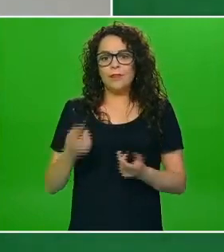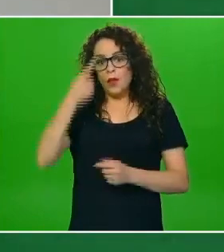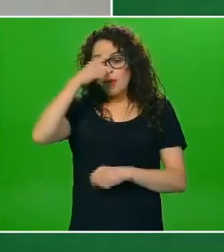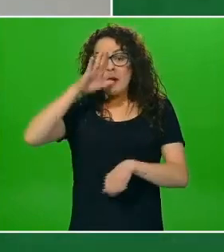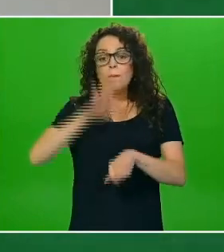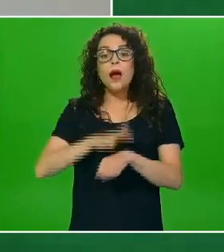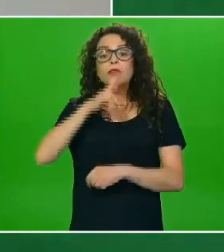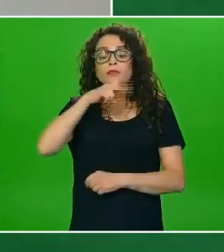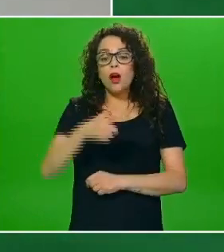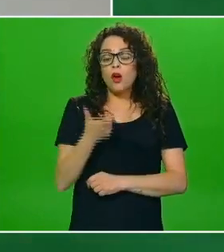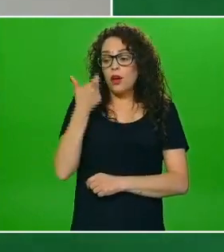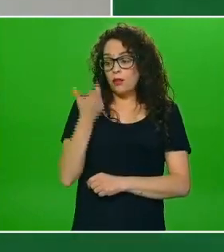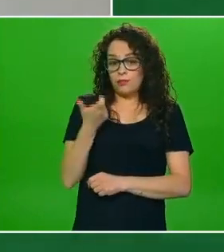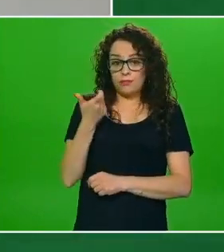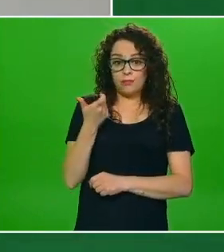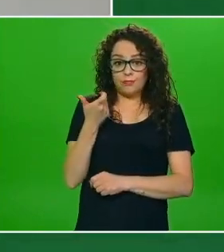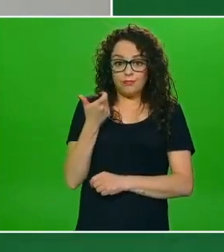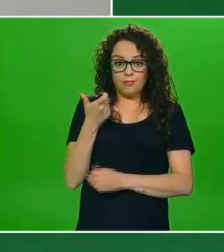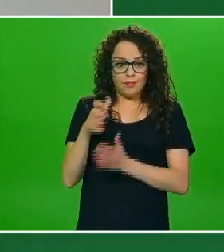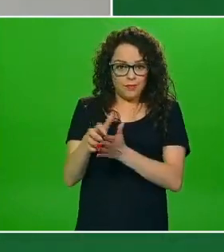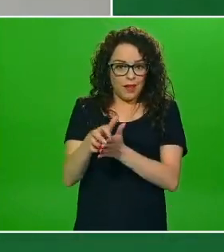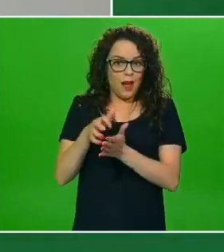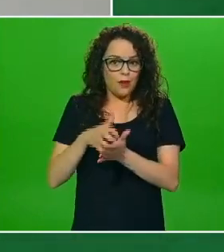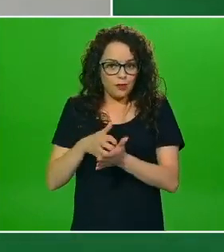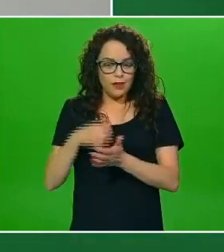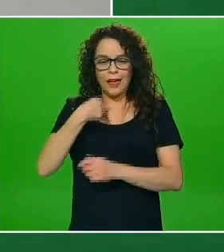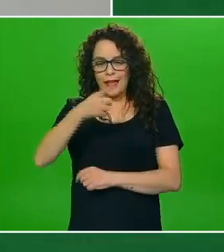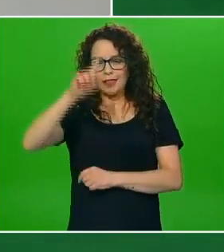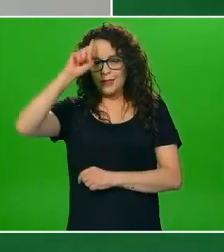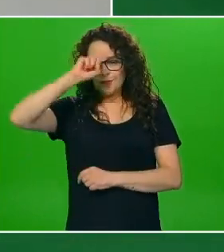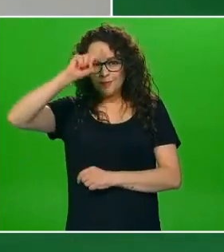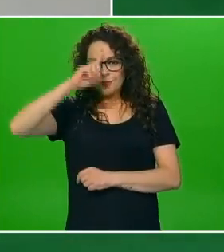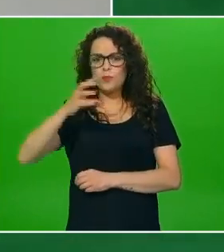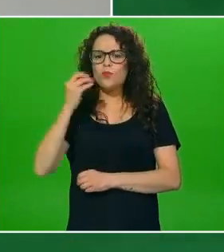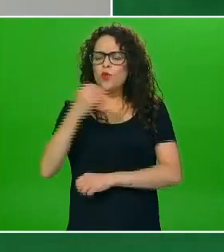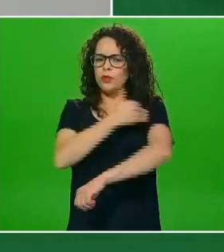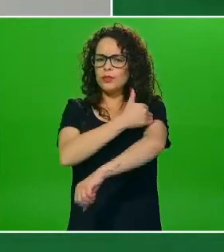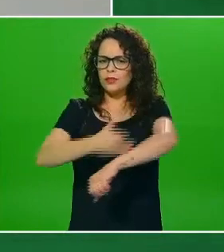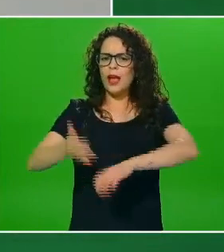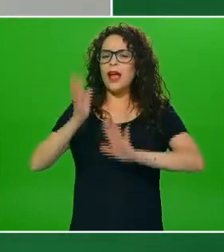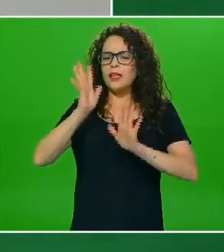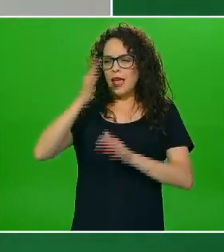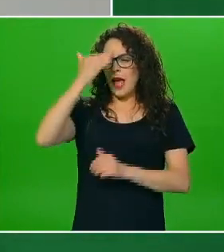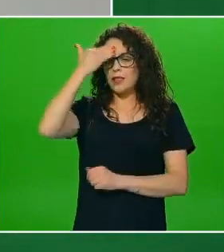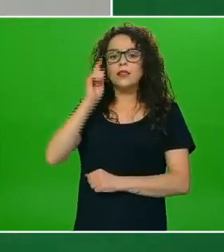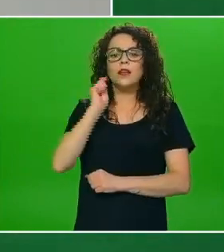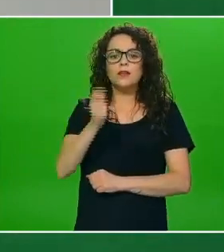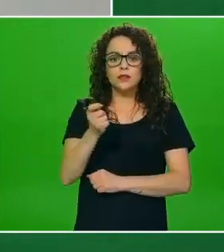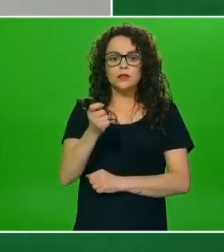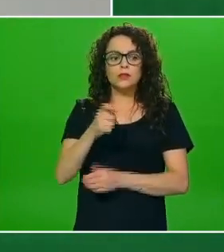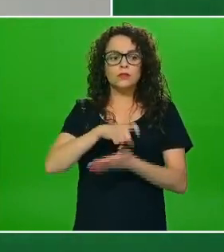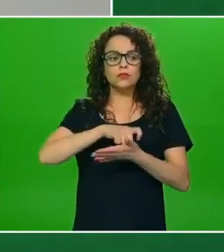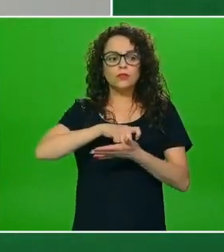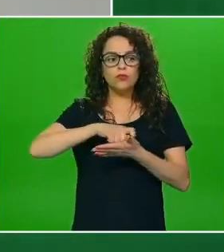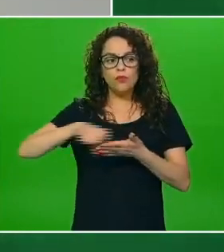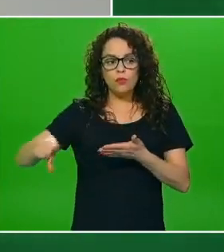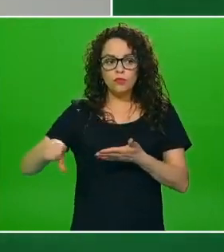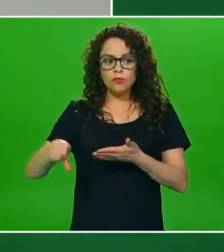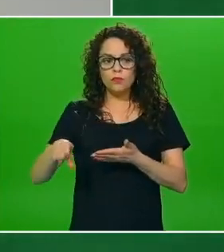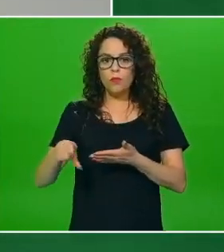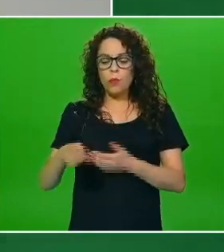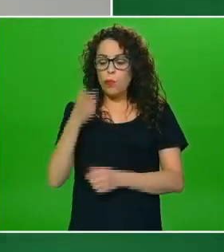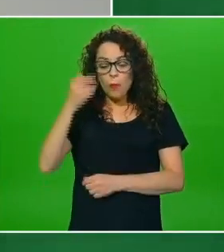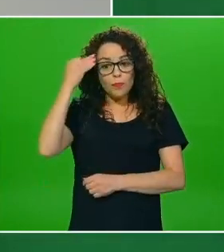bueno yo creo que es muchas familias ya lo saben porque lo practican es comprar las opciones que están de